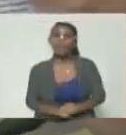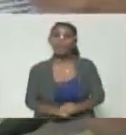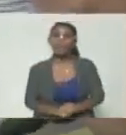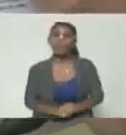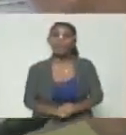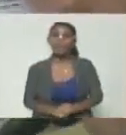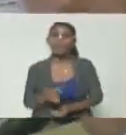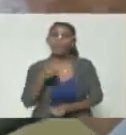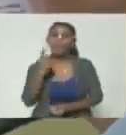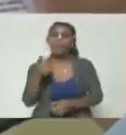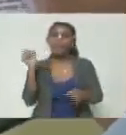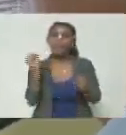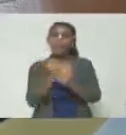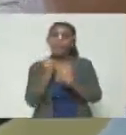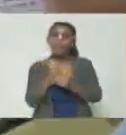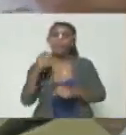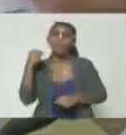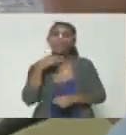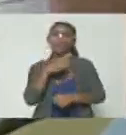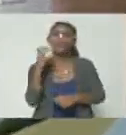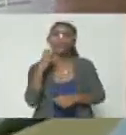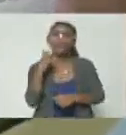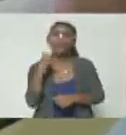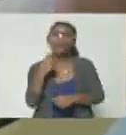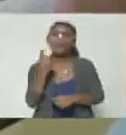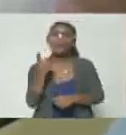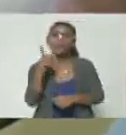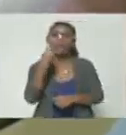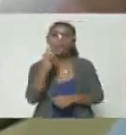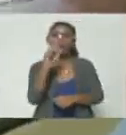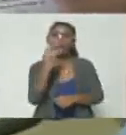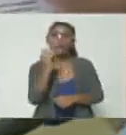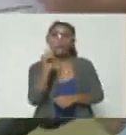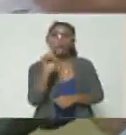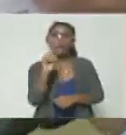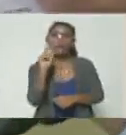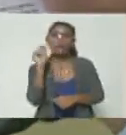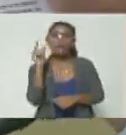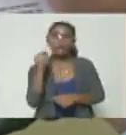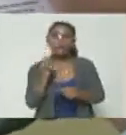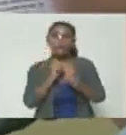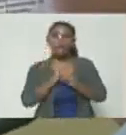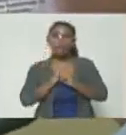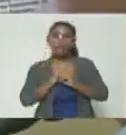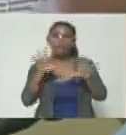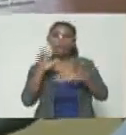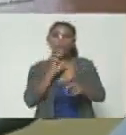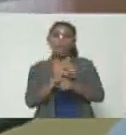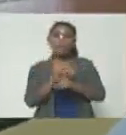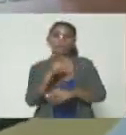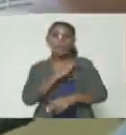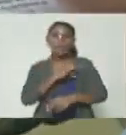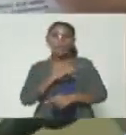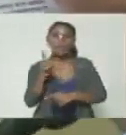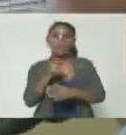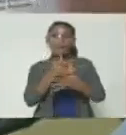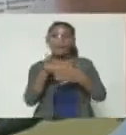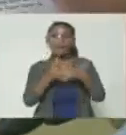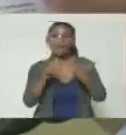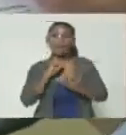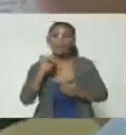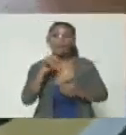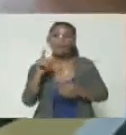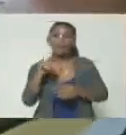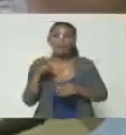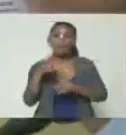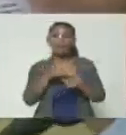empleado de Duque le dice a Tarazona el jefe giró instrucciones de explotar las redes sociales se mantendrá una línea informativa de que el ataque